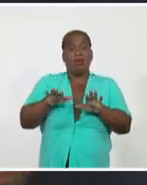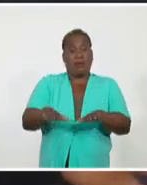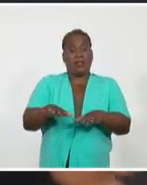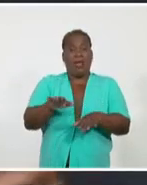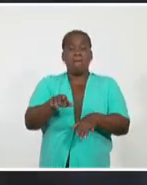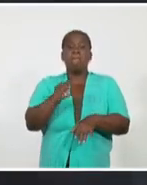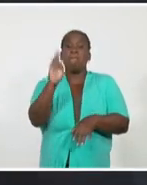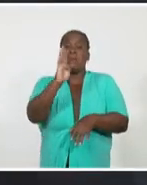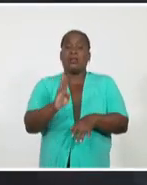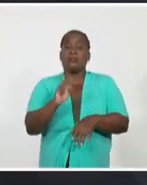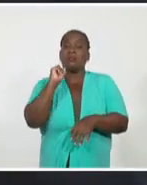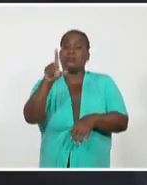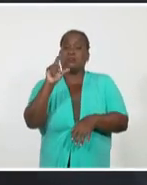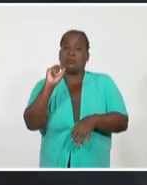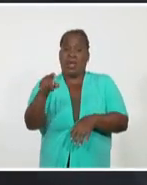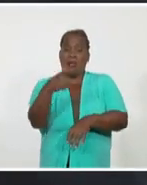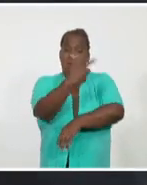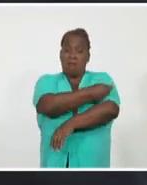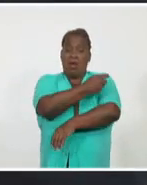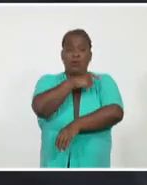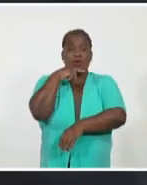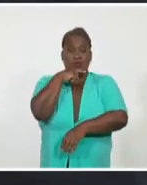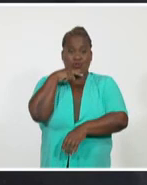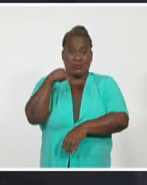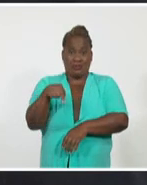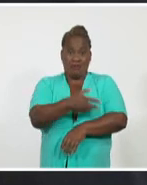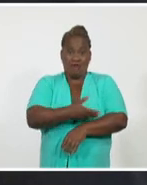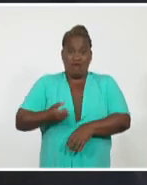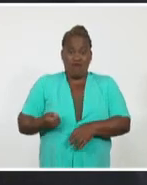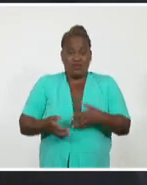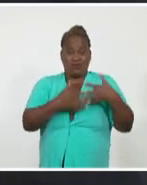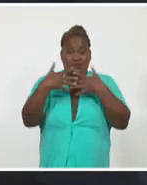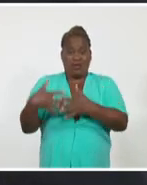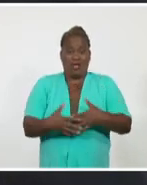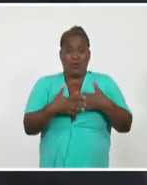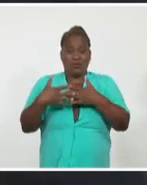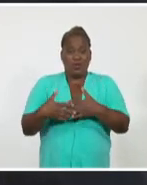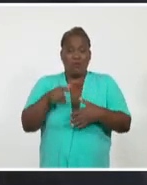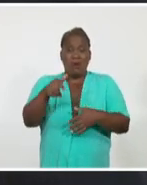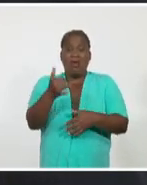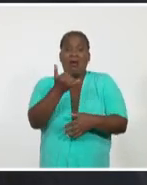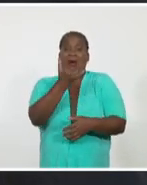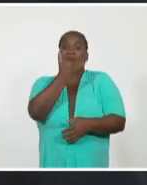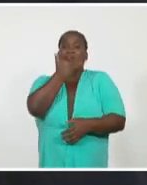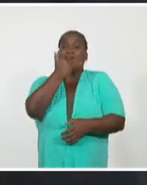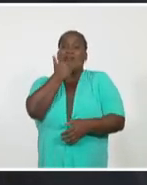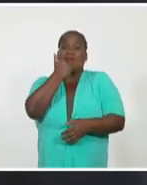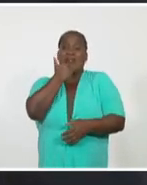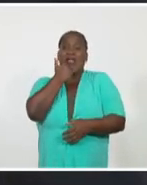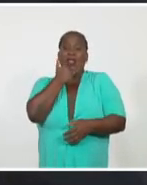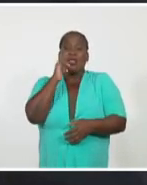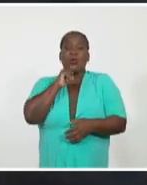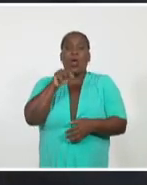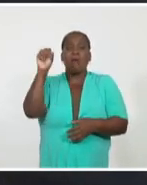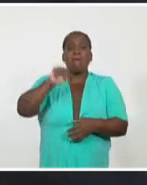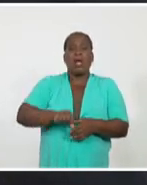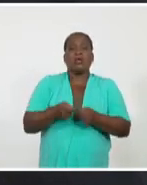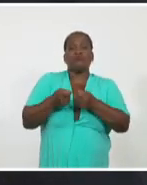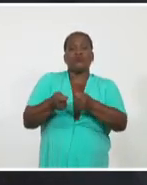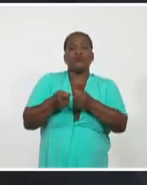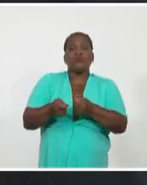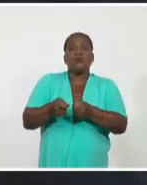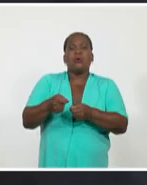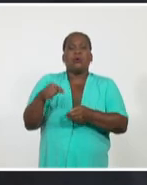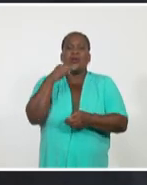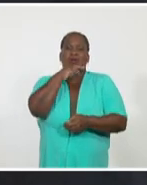como parte de los esfuerzos de Washington para contrarrestar lo que llamaron como mala influencia rusa en los